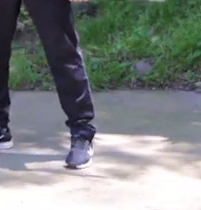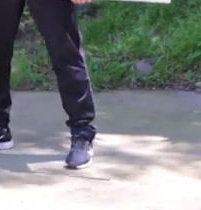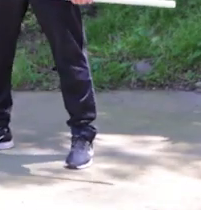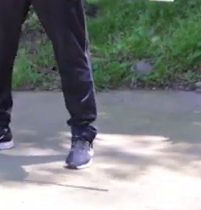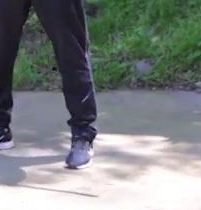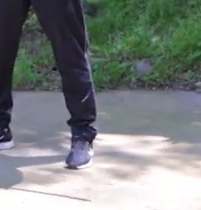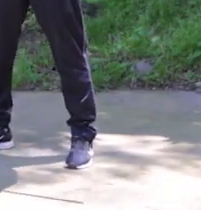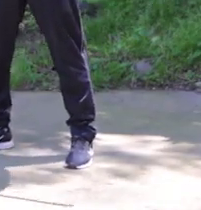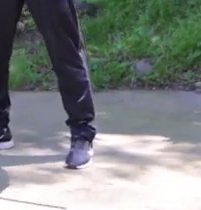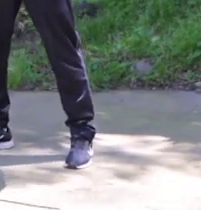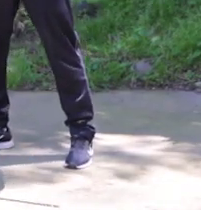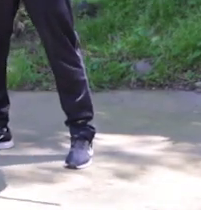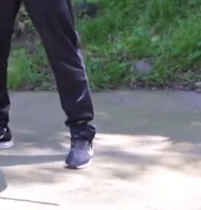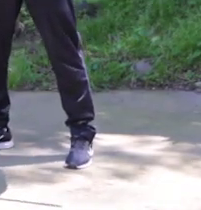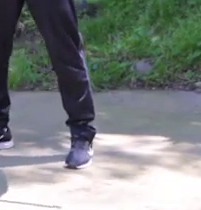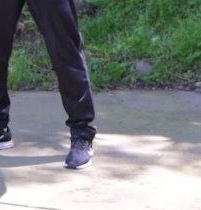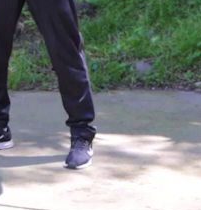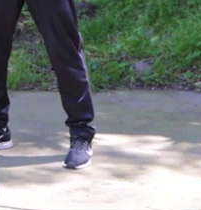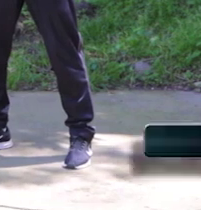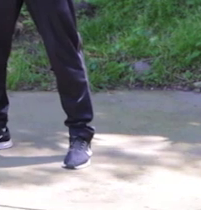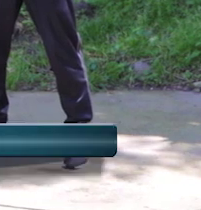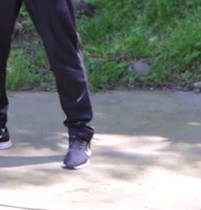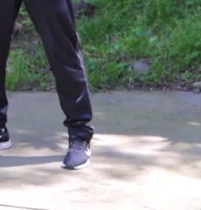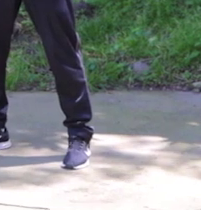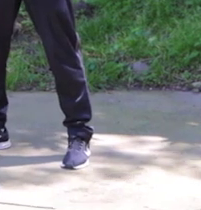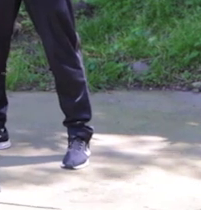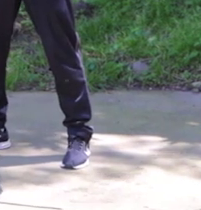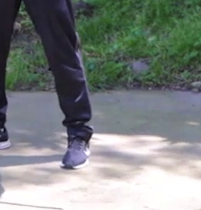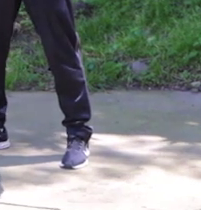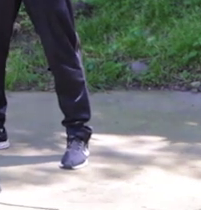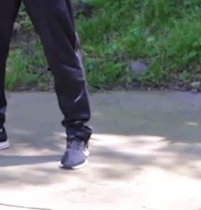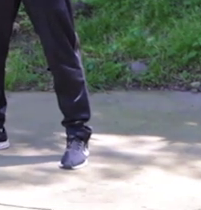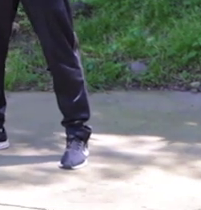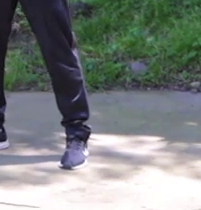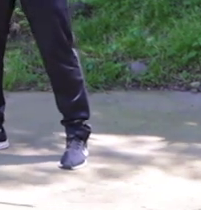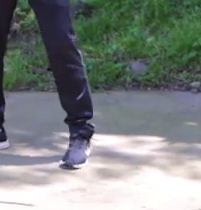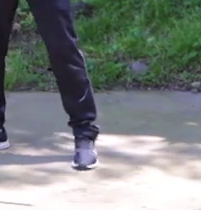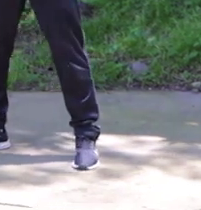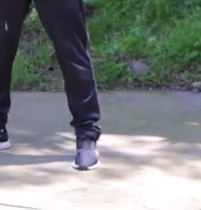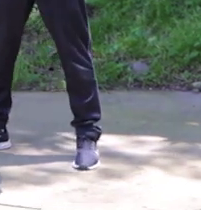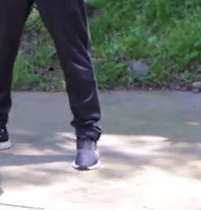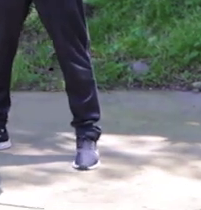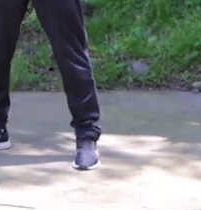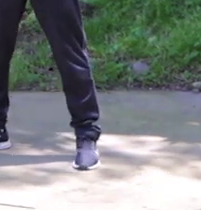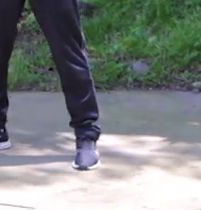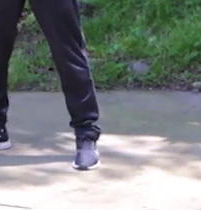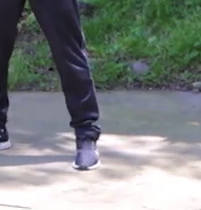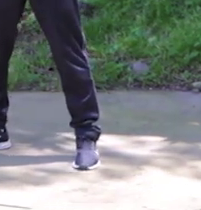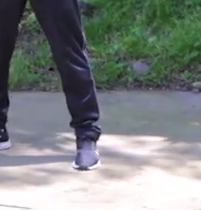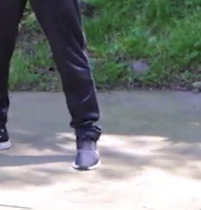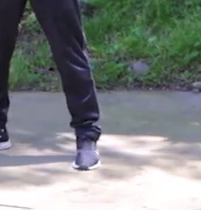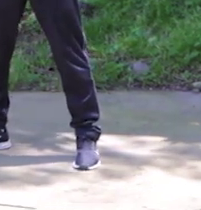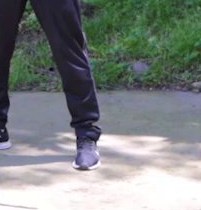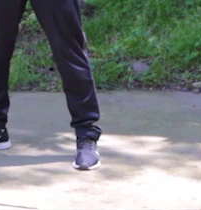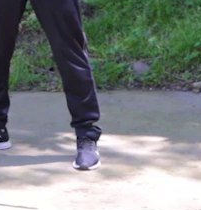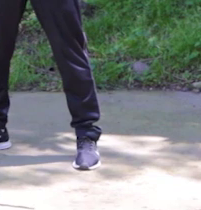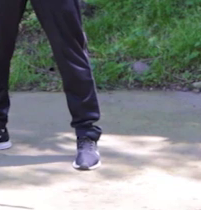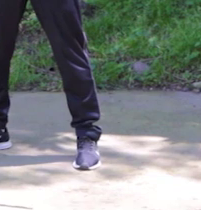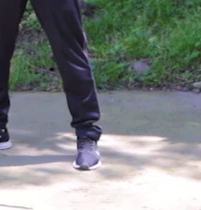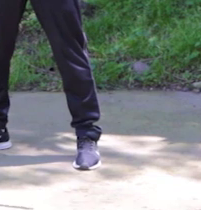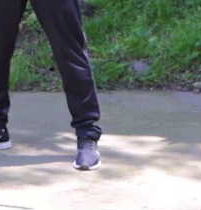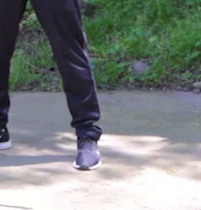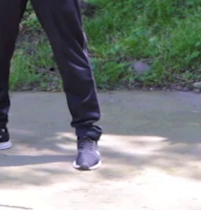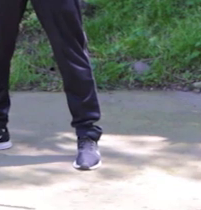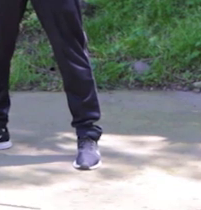hombro vamos a agarrar ya sea un palo de escoba o una toalla de tal manera que podamos hacer esta posición